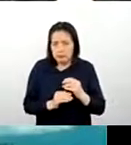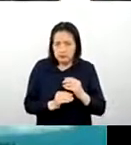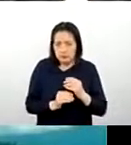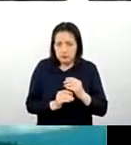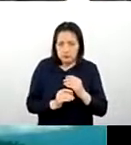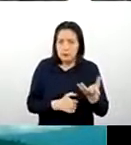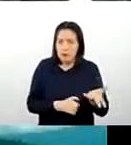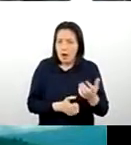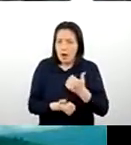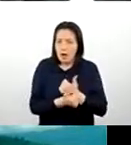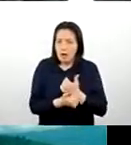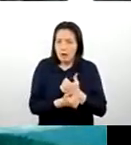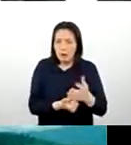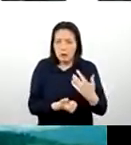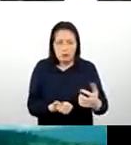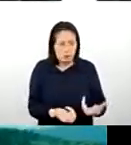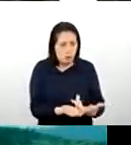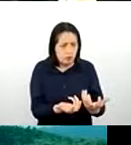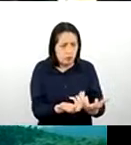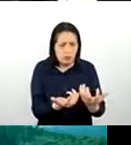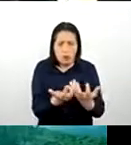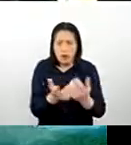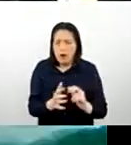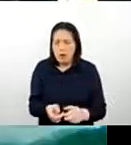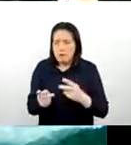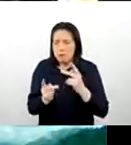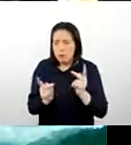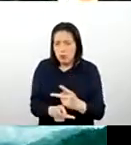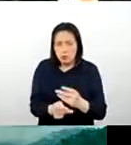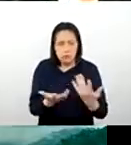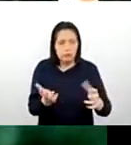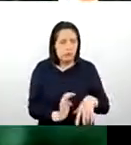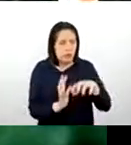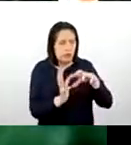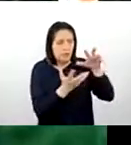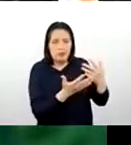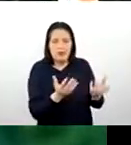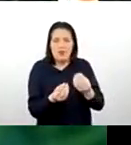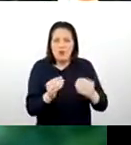Ayacucho, tierra fértil de productos para el mundo, como el cacao,